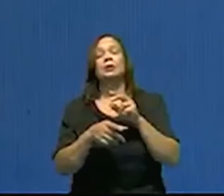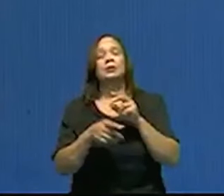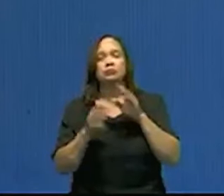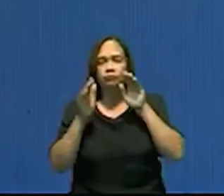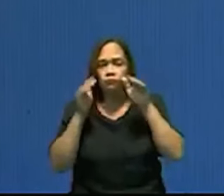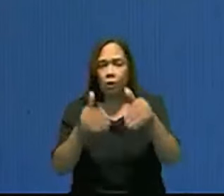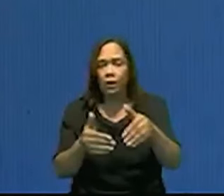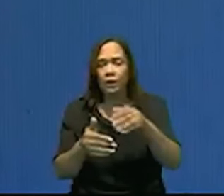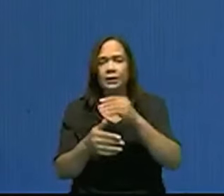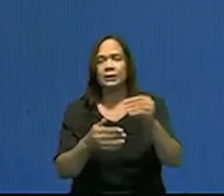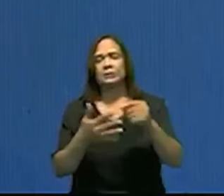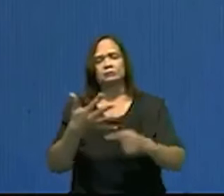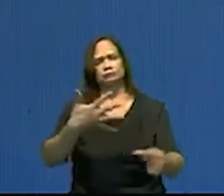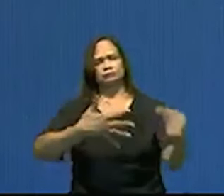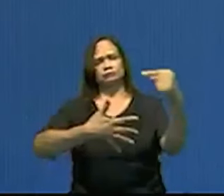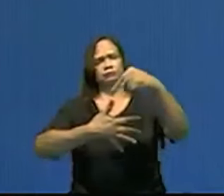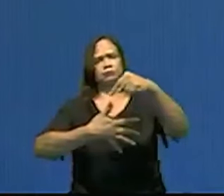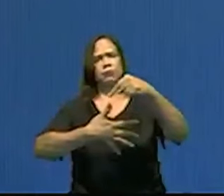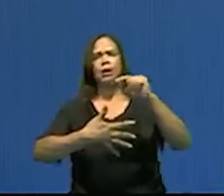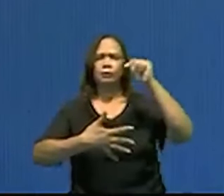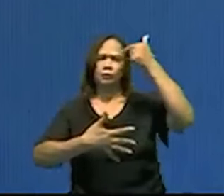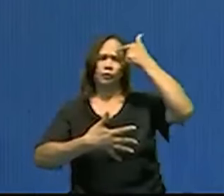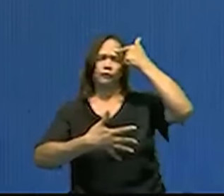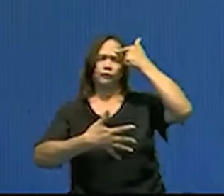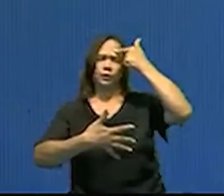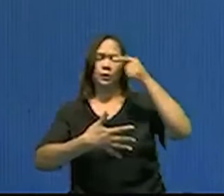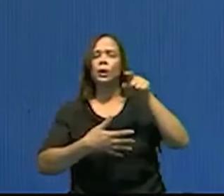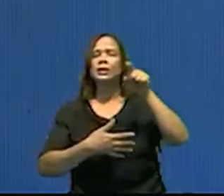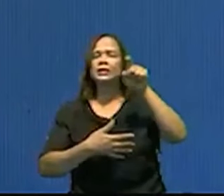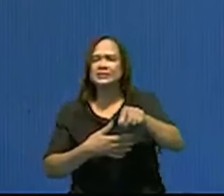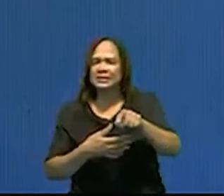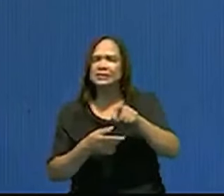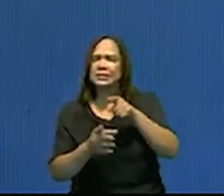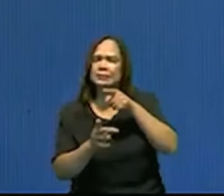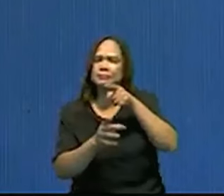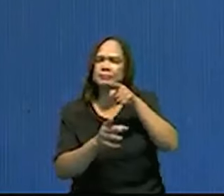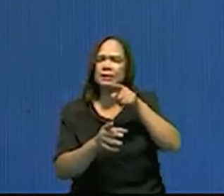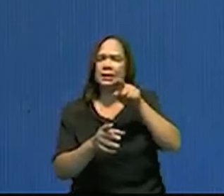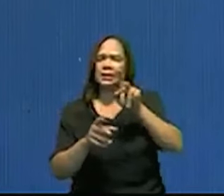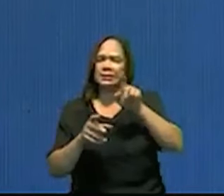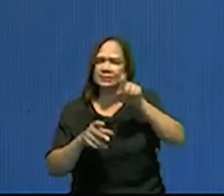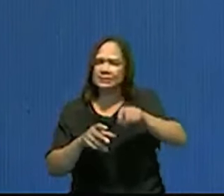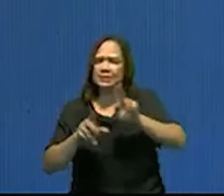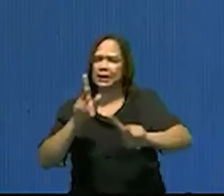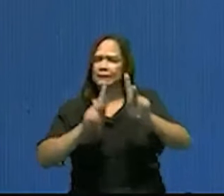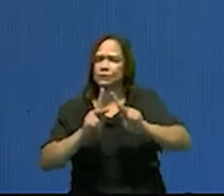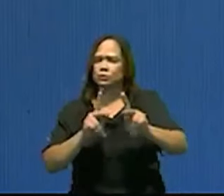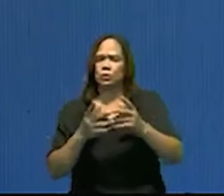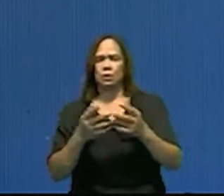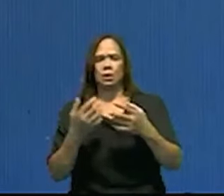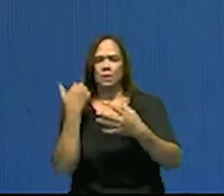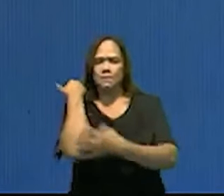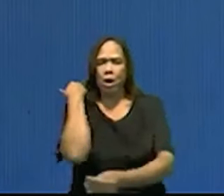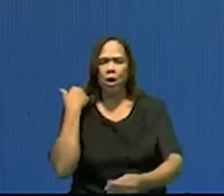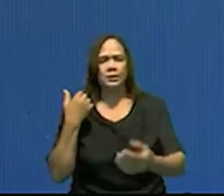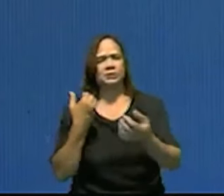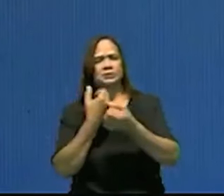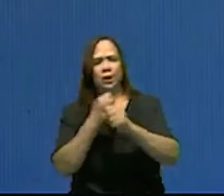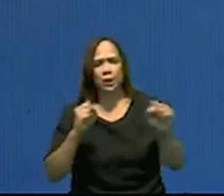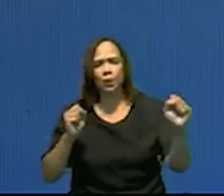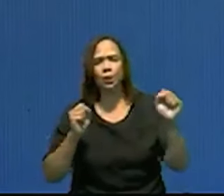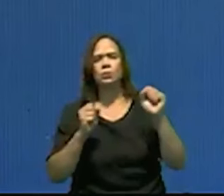prioridades que tiene el gobierno y necesidades que tiene la población. Como muy bien anunció el presidente,